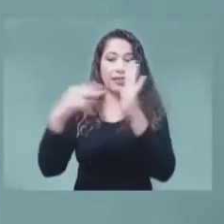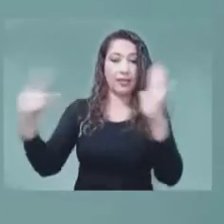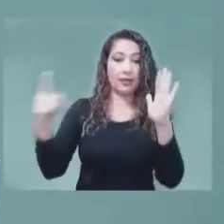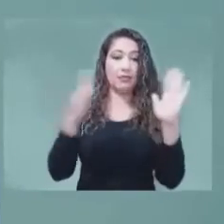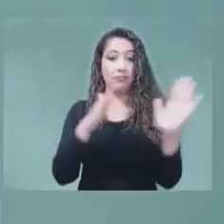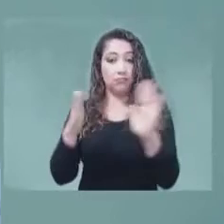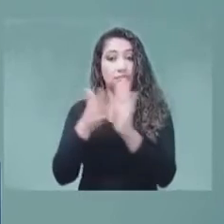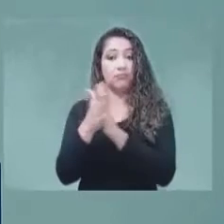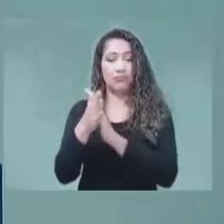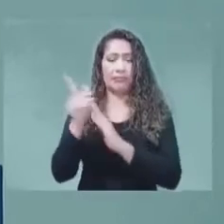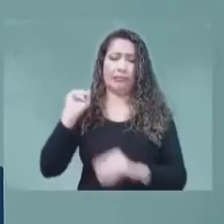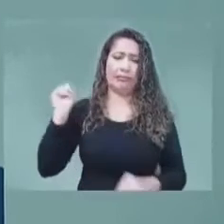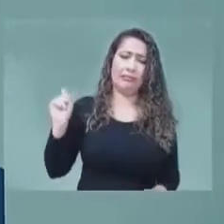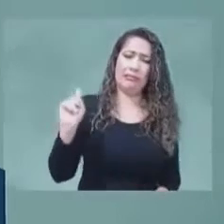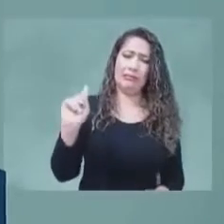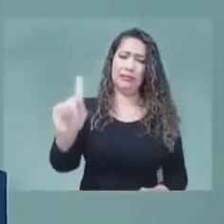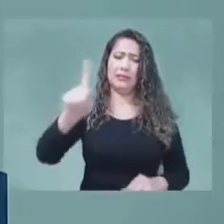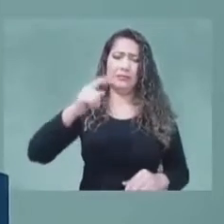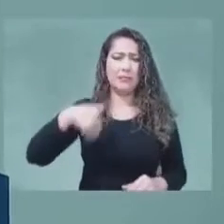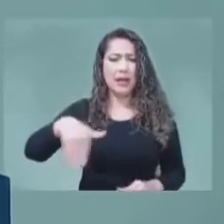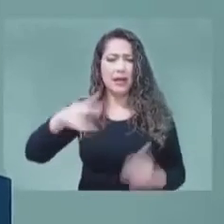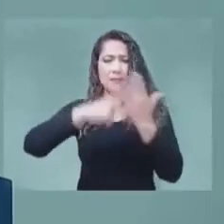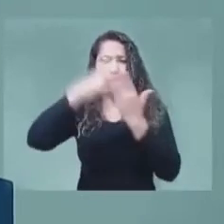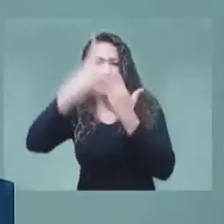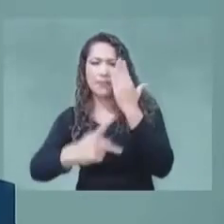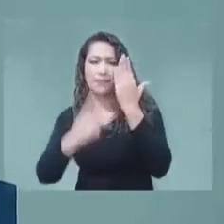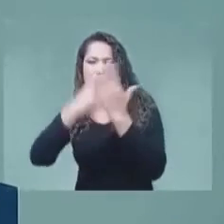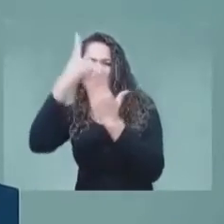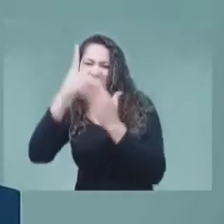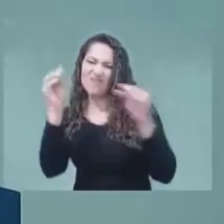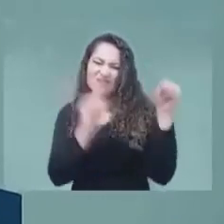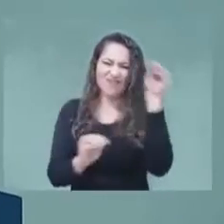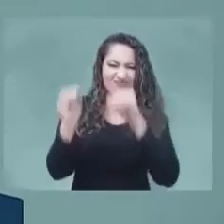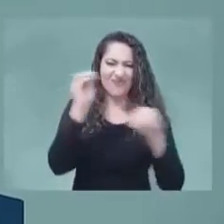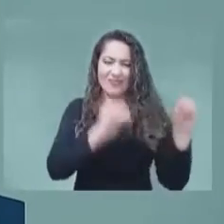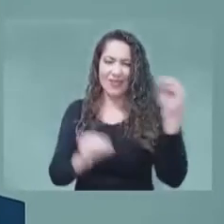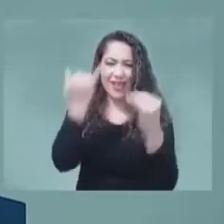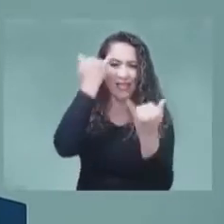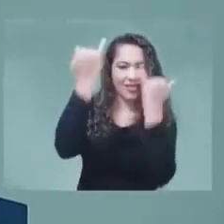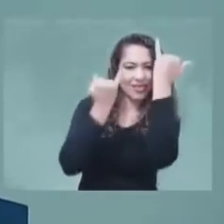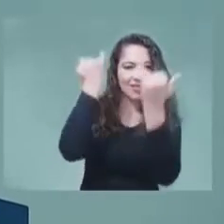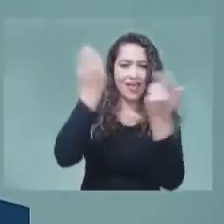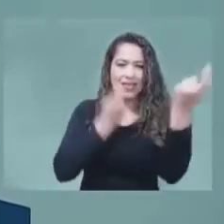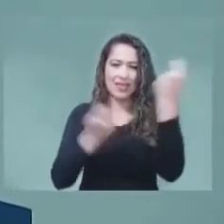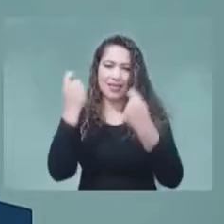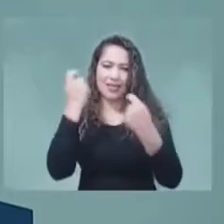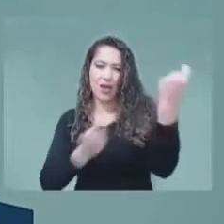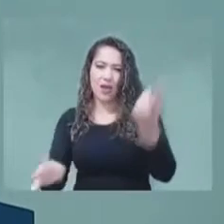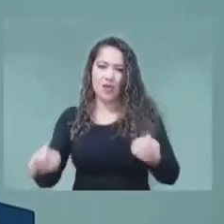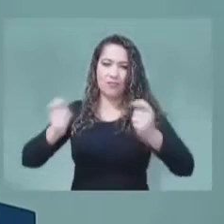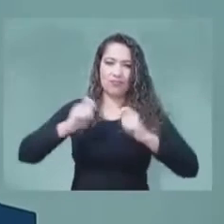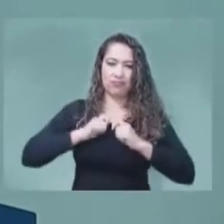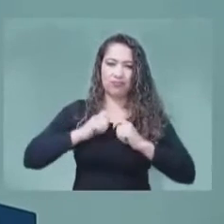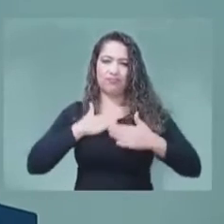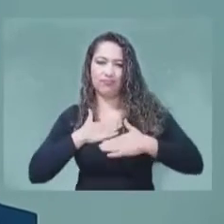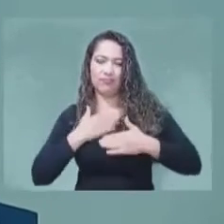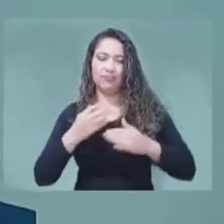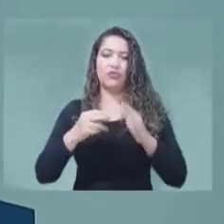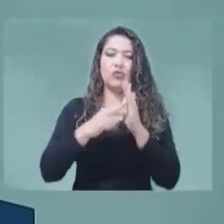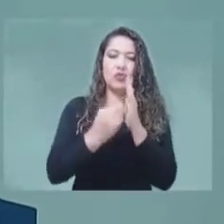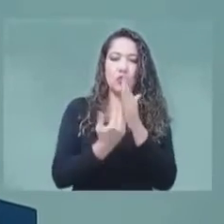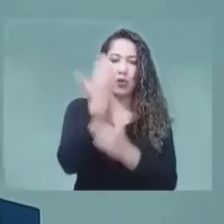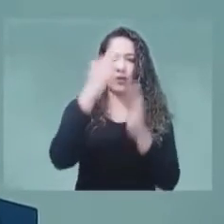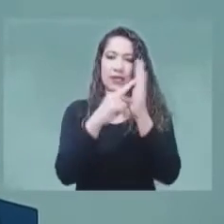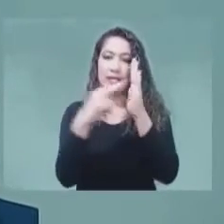dirección de proyectos e implementación de nuevos negocios y apropiación de nuevas tecnologías. Fue director de proyectos en Solutions